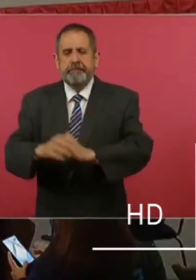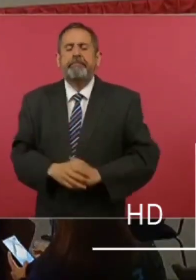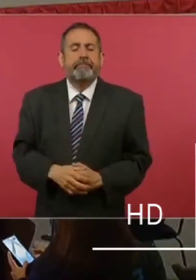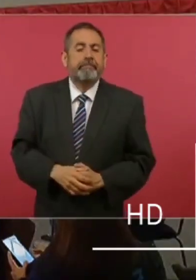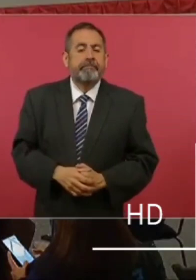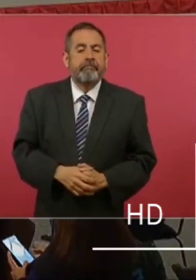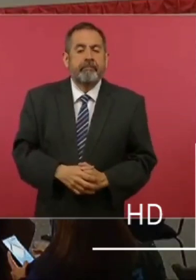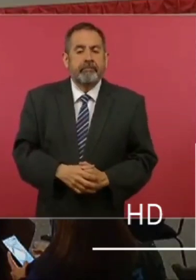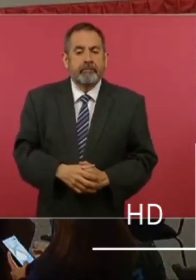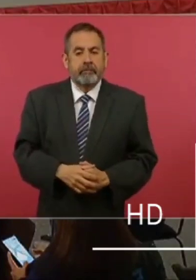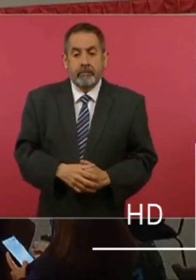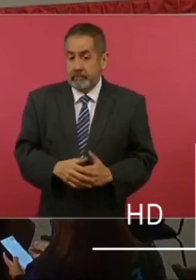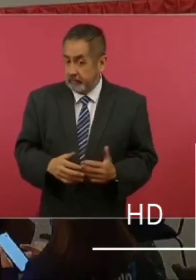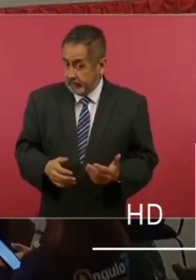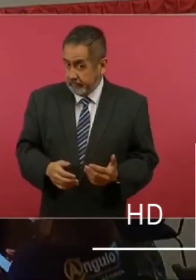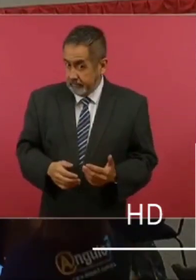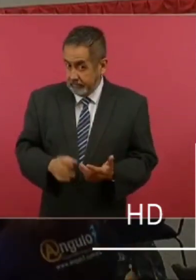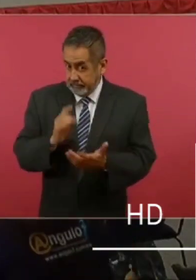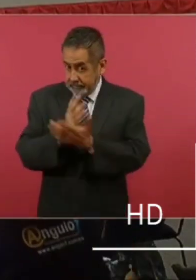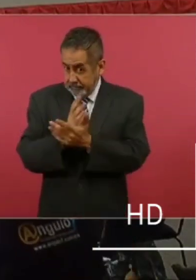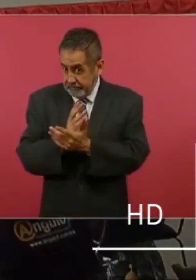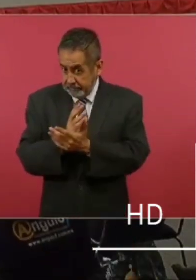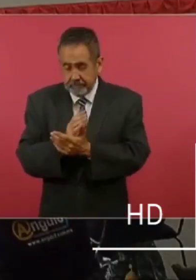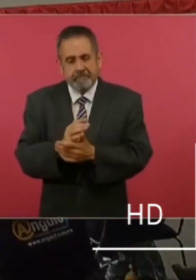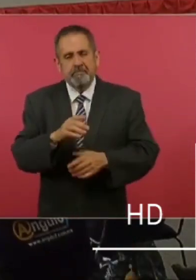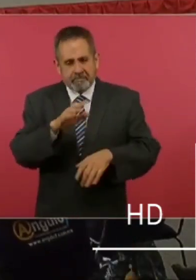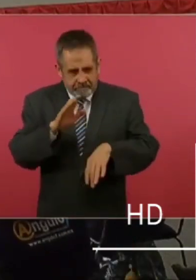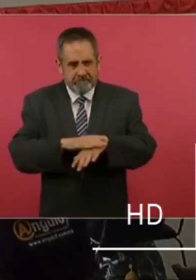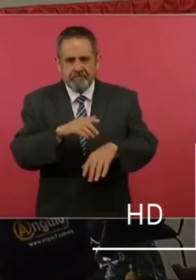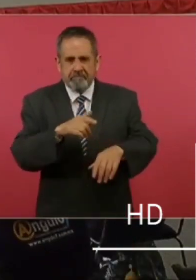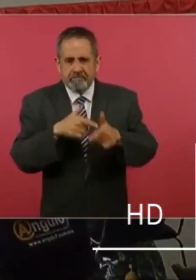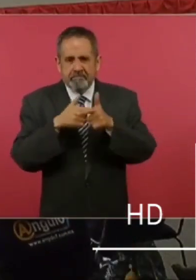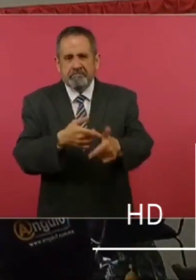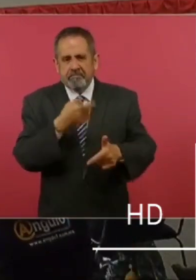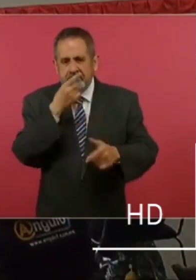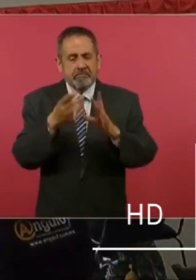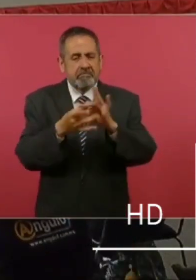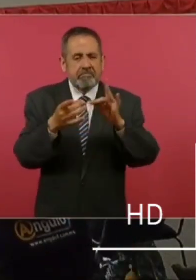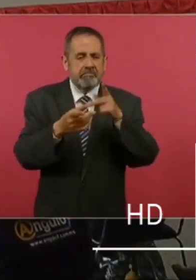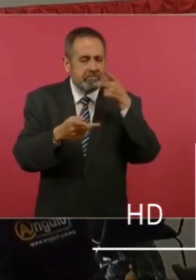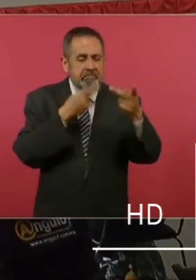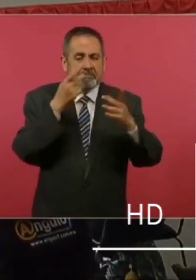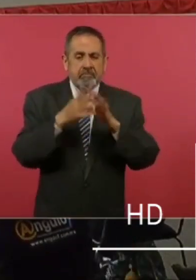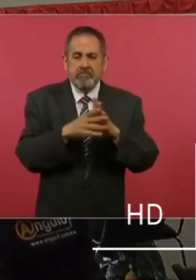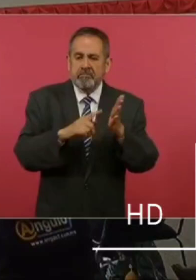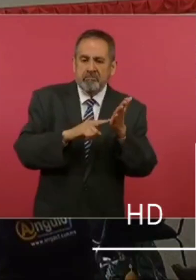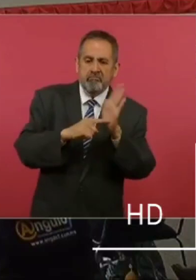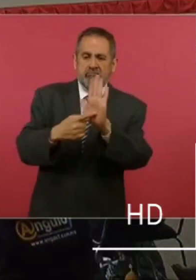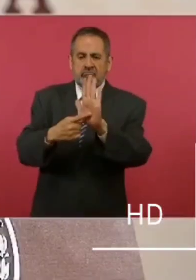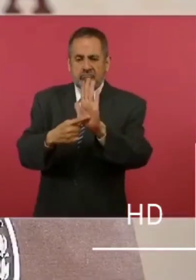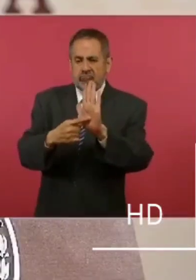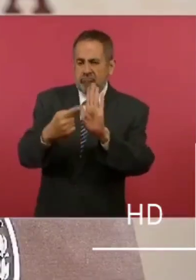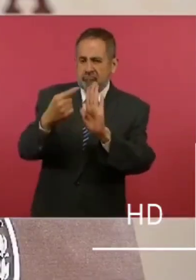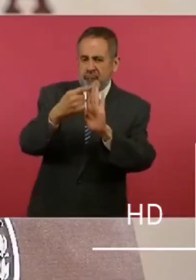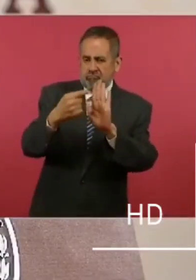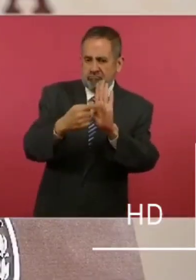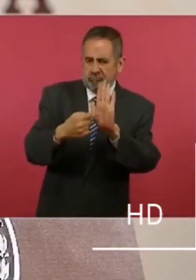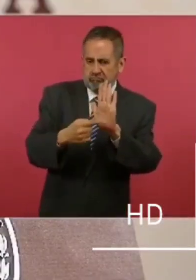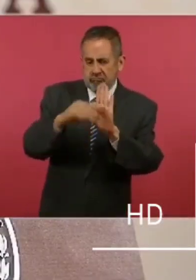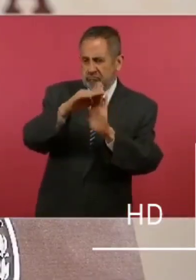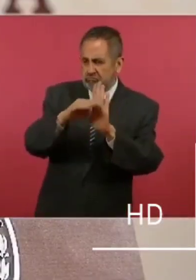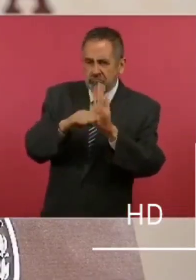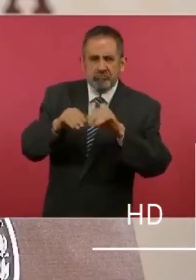esto no es lo único que ha dicho Joaquín López Dóriga. Y lo que les estamos presentando ahorita fueron los